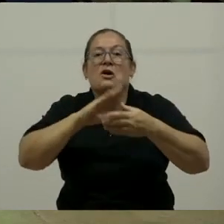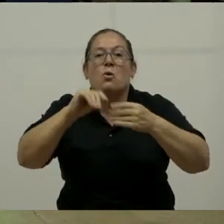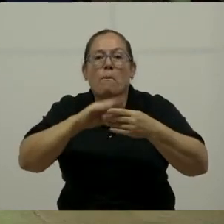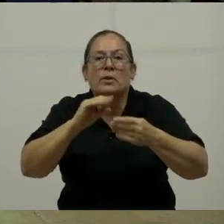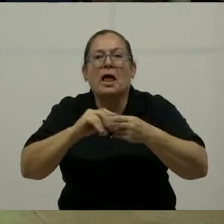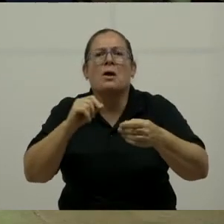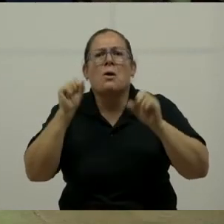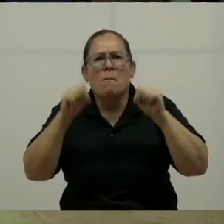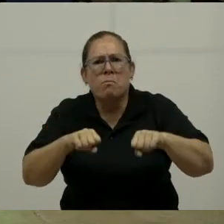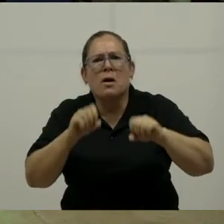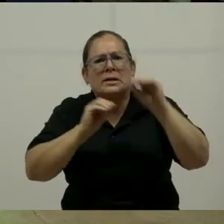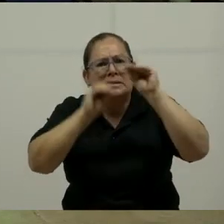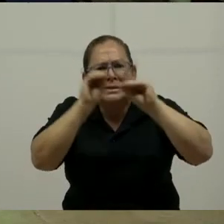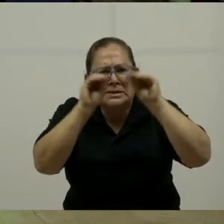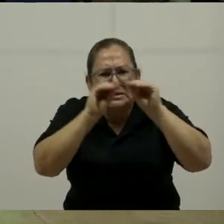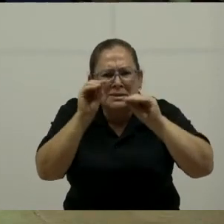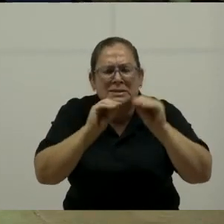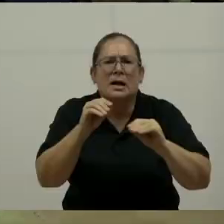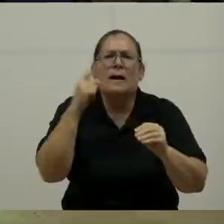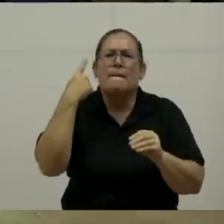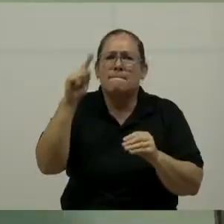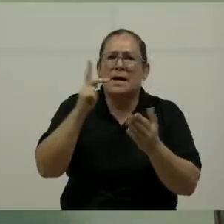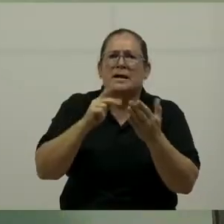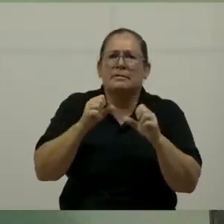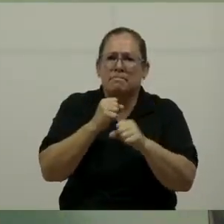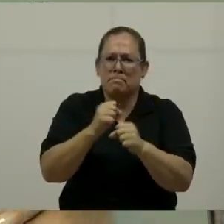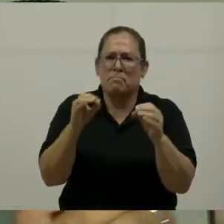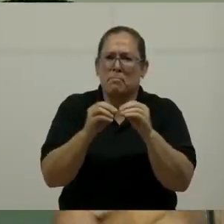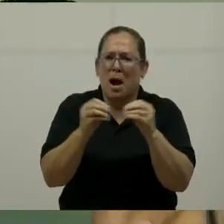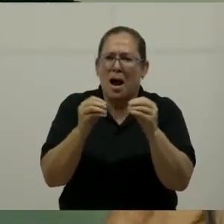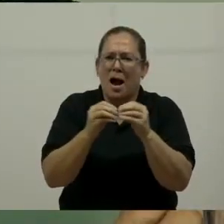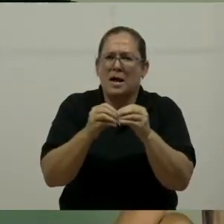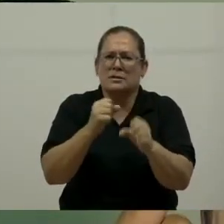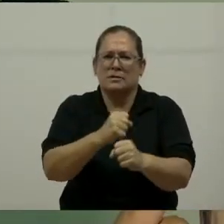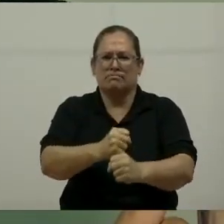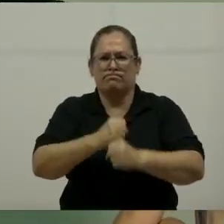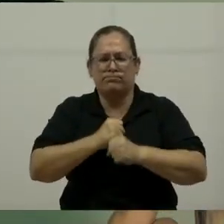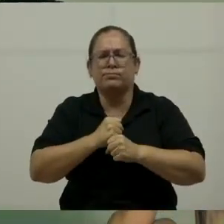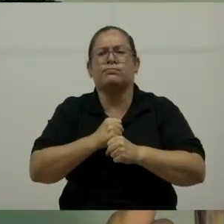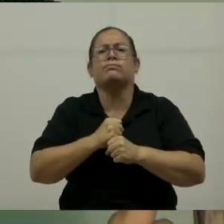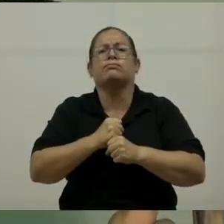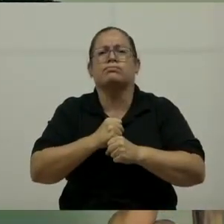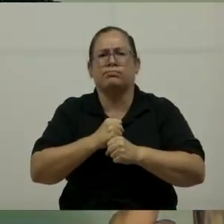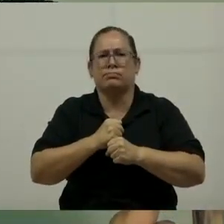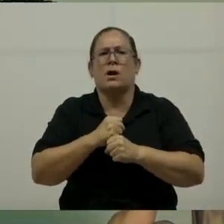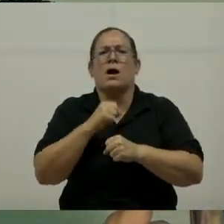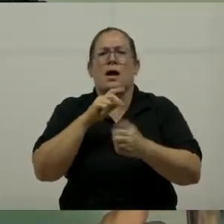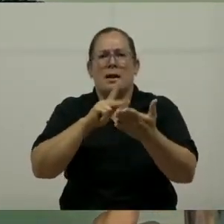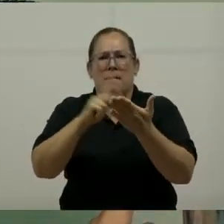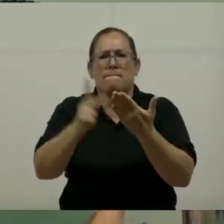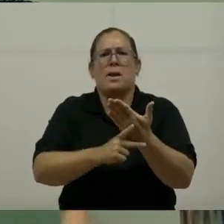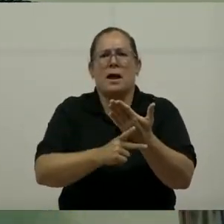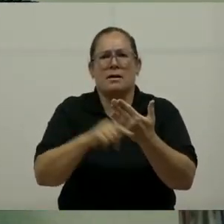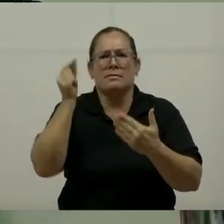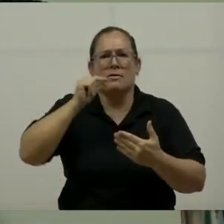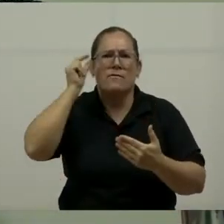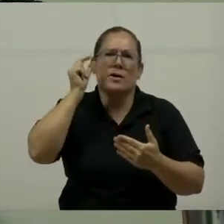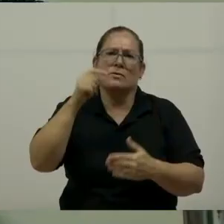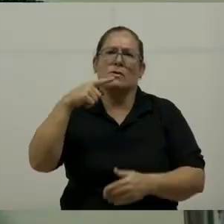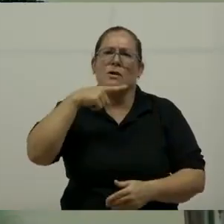para consolidar este plan de gobierno liberacionista. Recuerde que Costa Rica merece ganar.